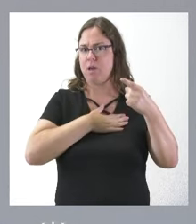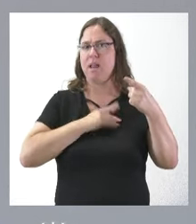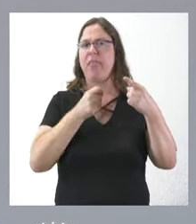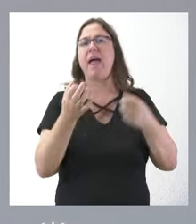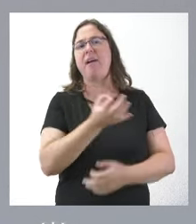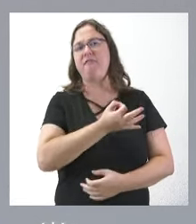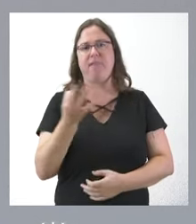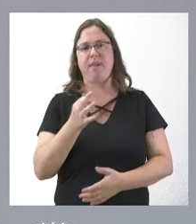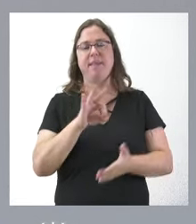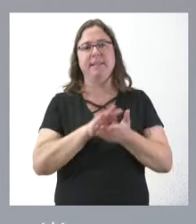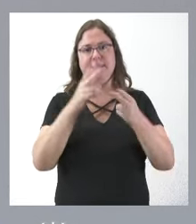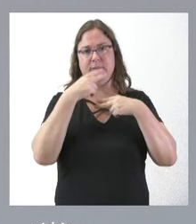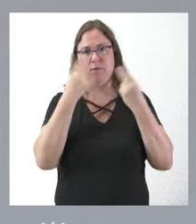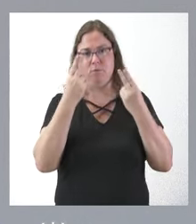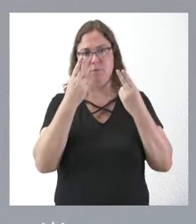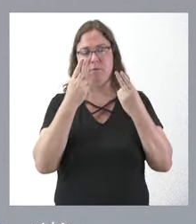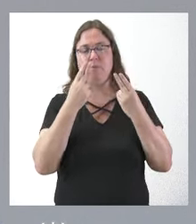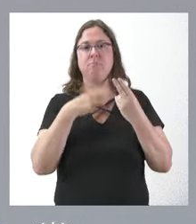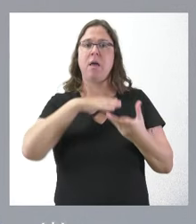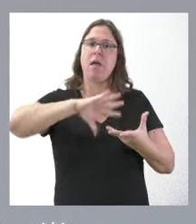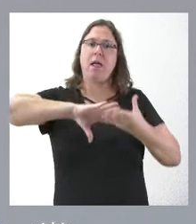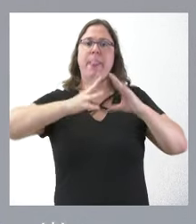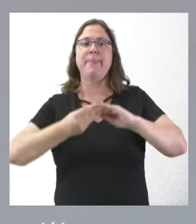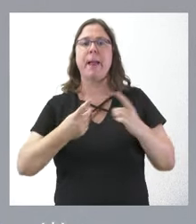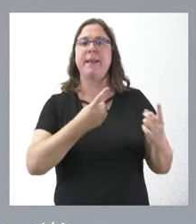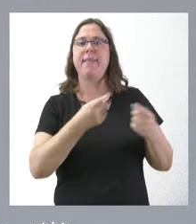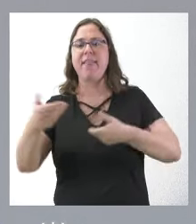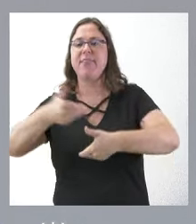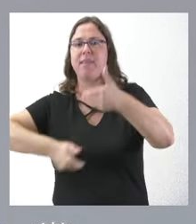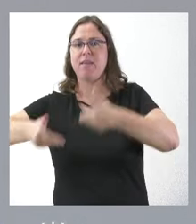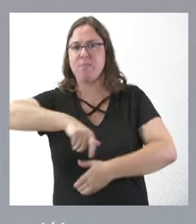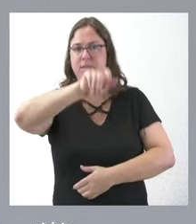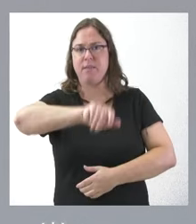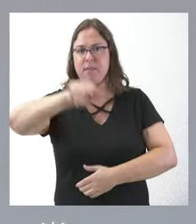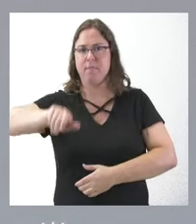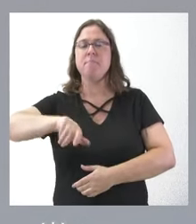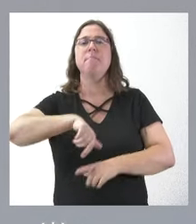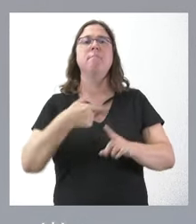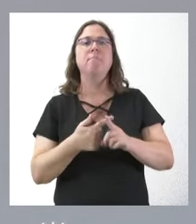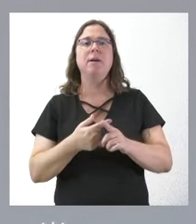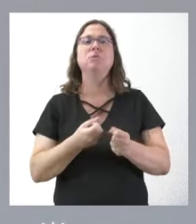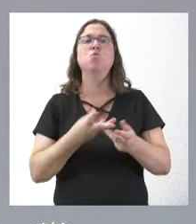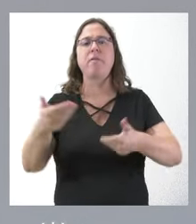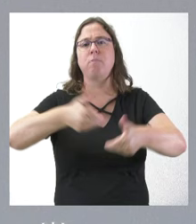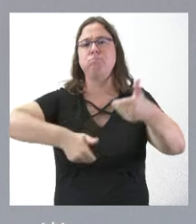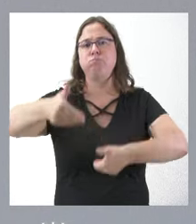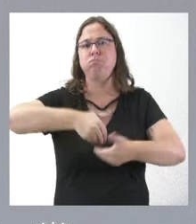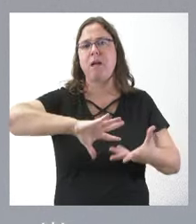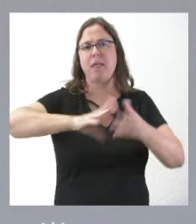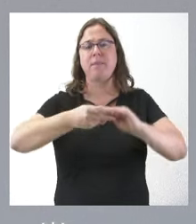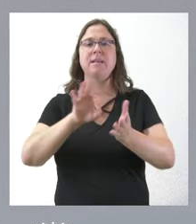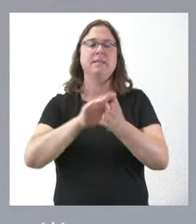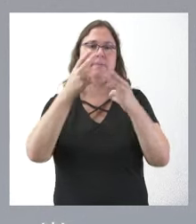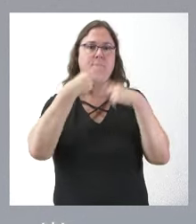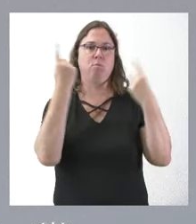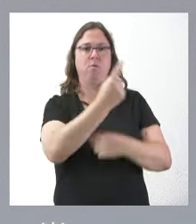del servicio público, acomodándose a la demanda ciudadana y al volumen de esa demanda ciudadana de servicio público en